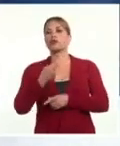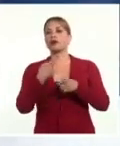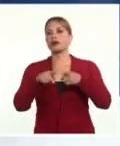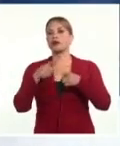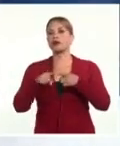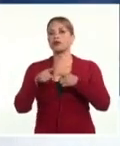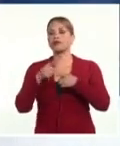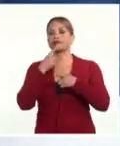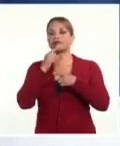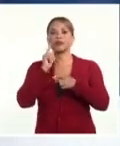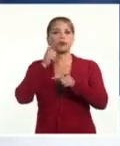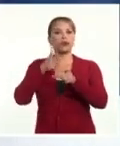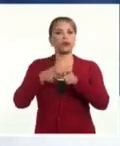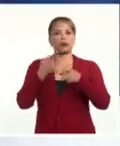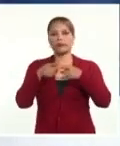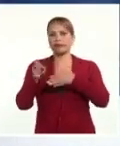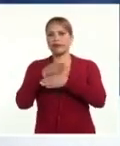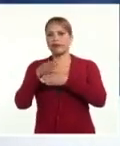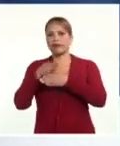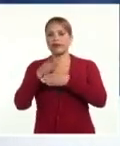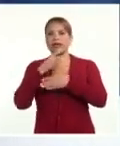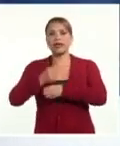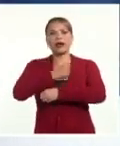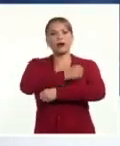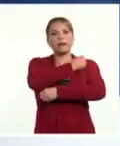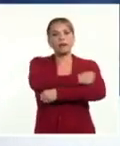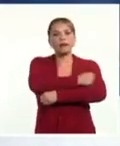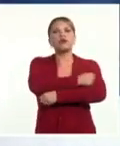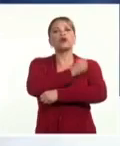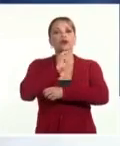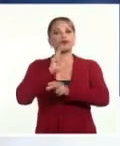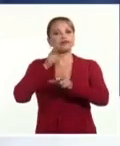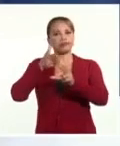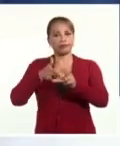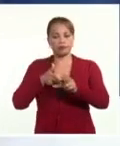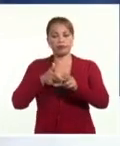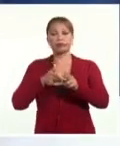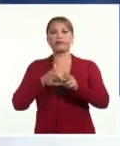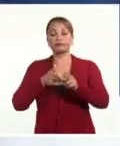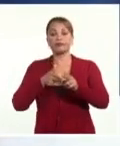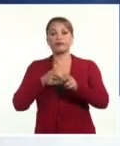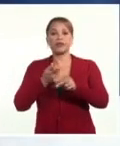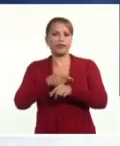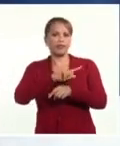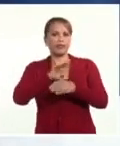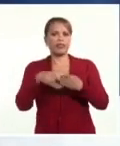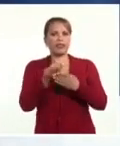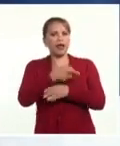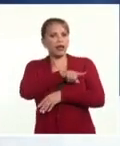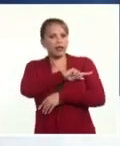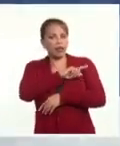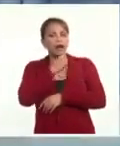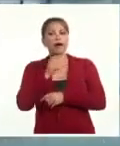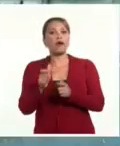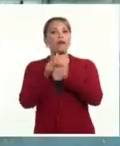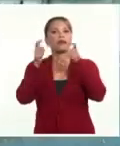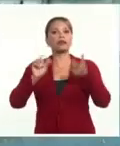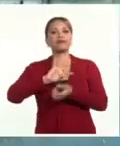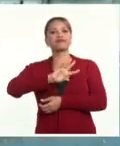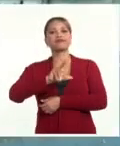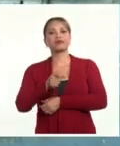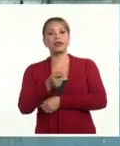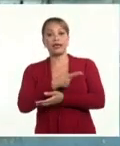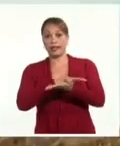Siria, sacando del país árabe decenas de camiones cisternas cargados con petróleo. En días recientes se intensificaron los robos. Tan solo esta